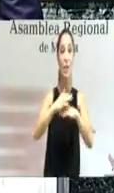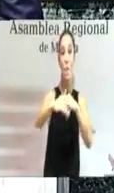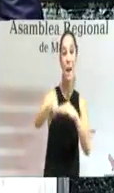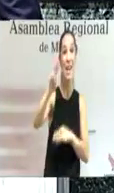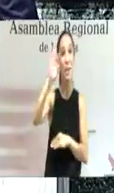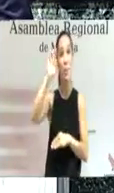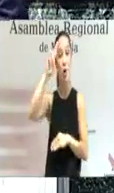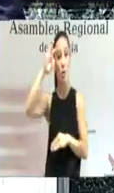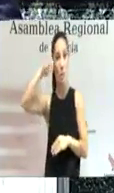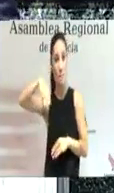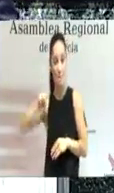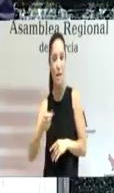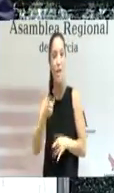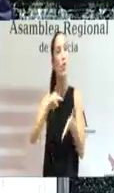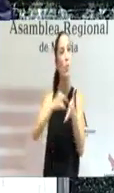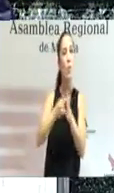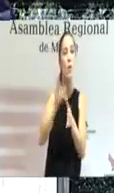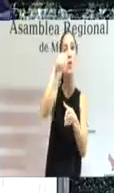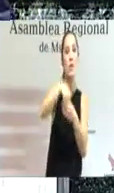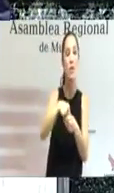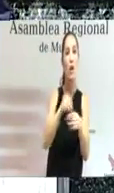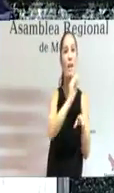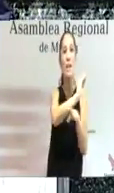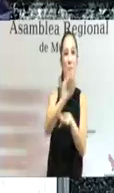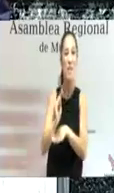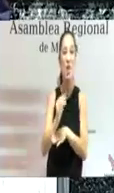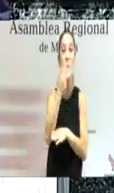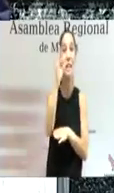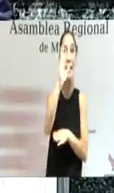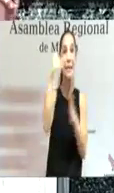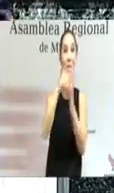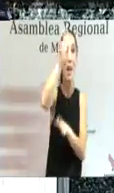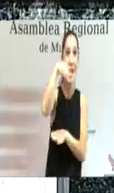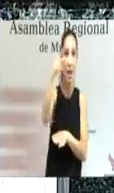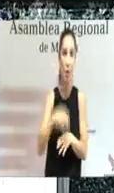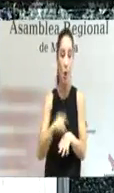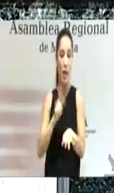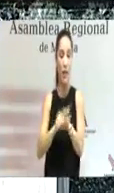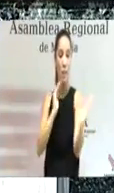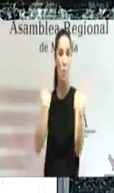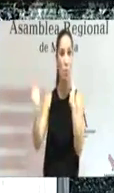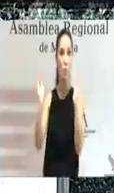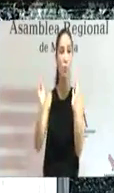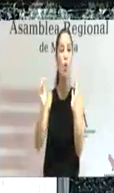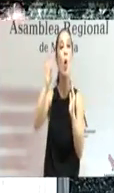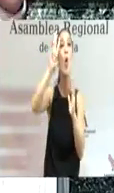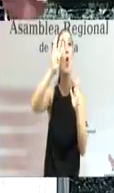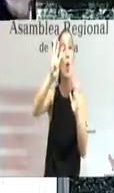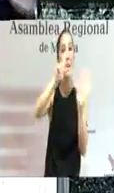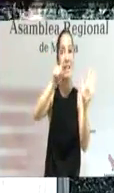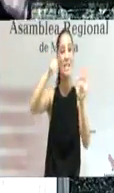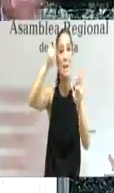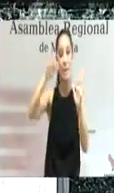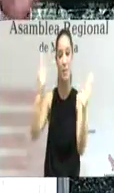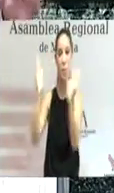proyecto que contempla una inversión de más de 30 millones de euros y un plazo de ejecución de 46 meses generando más